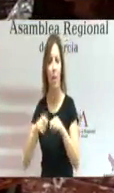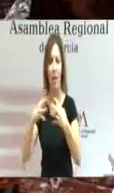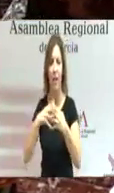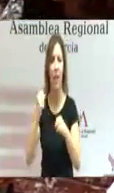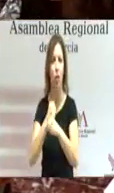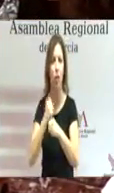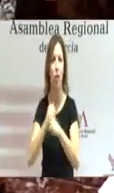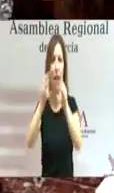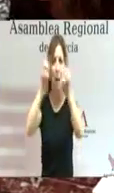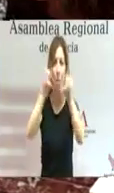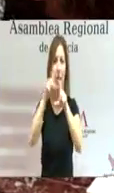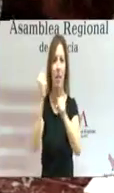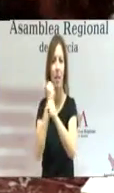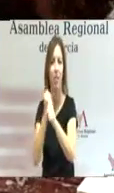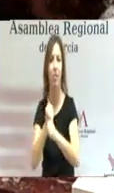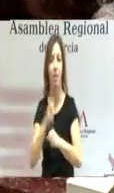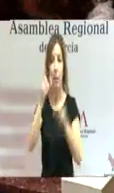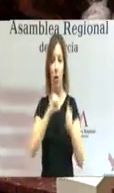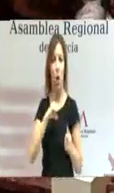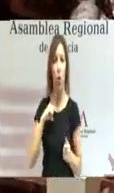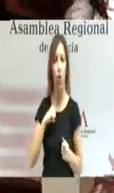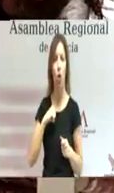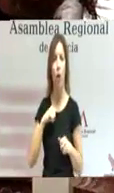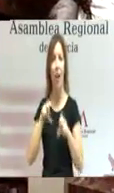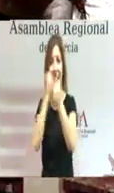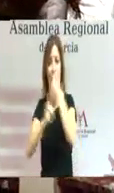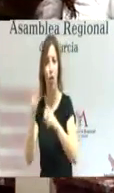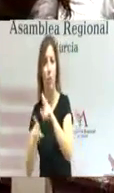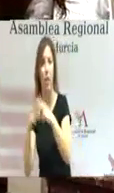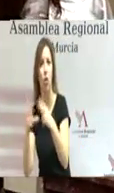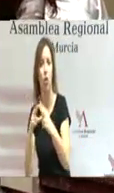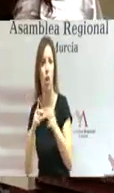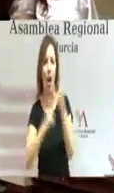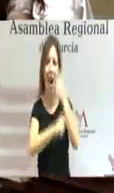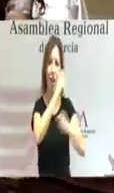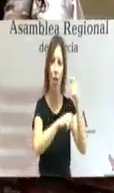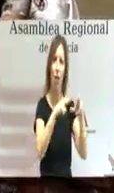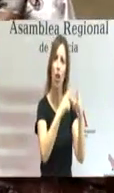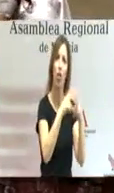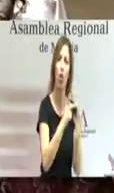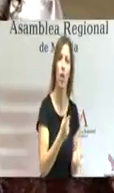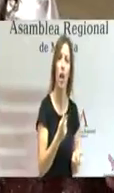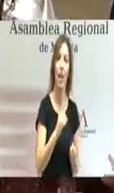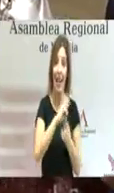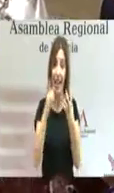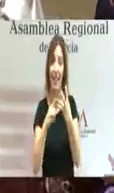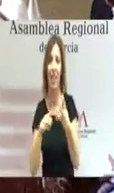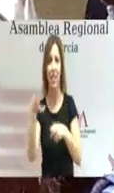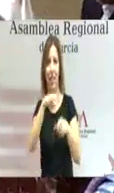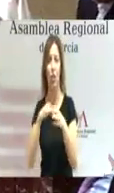emprendedores, los empresarios, los autónomos, la economía social, las organizaciones sociales, el tercer sector,